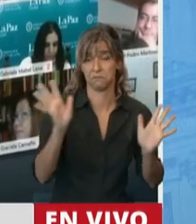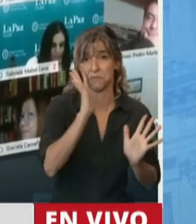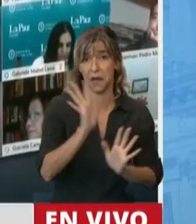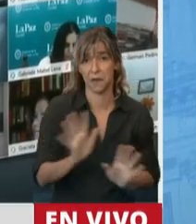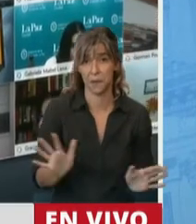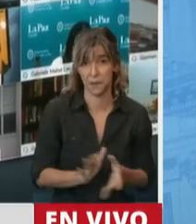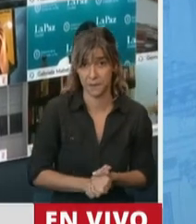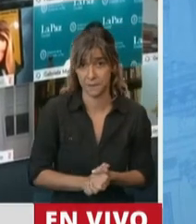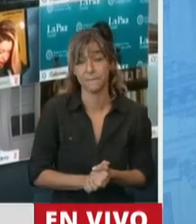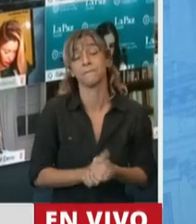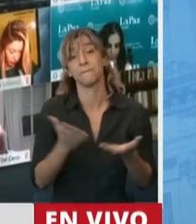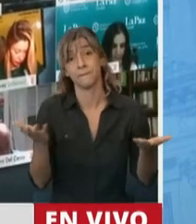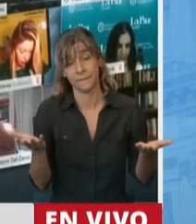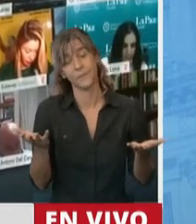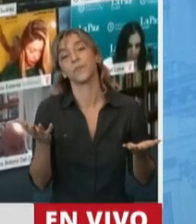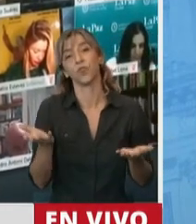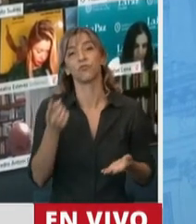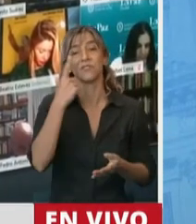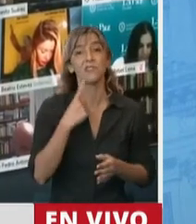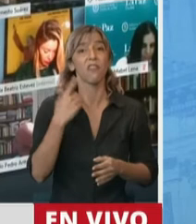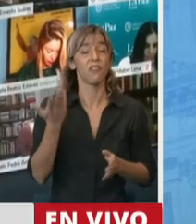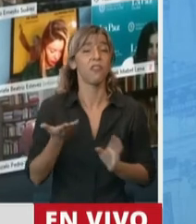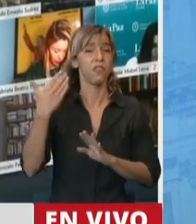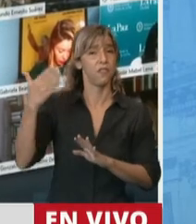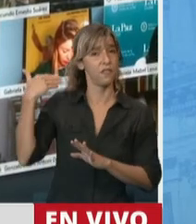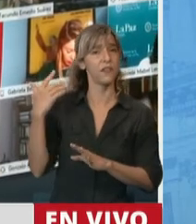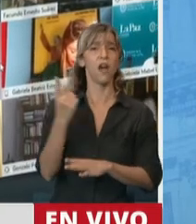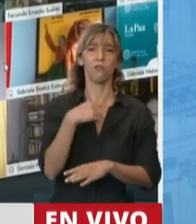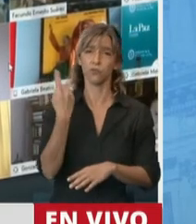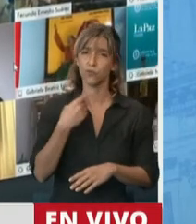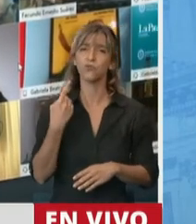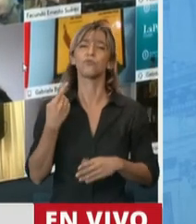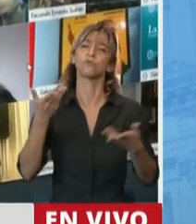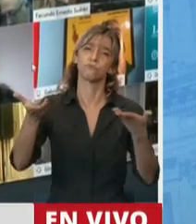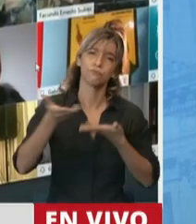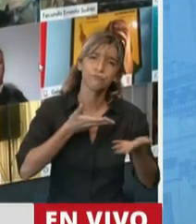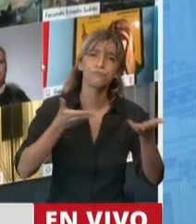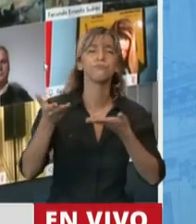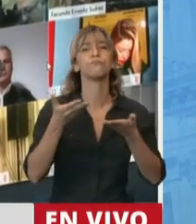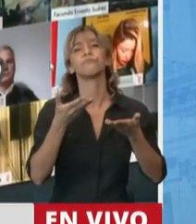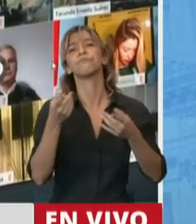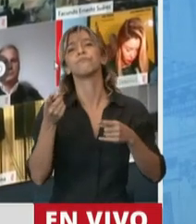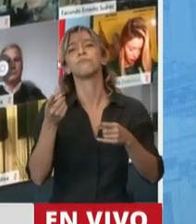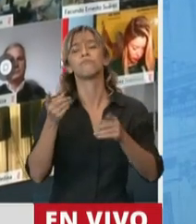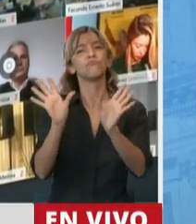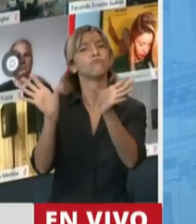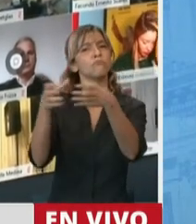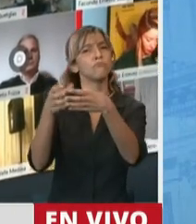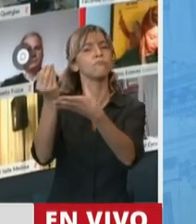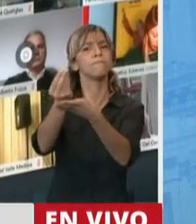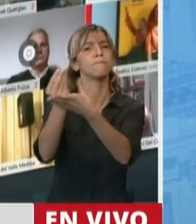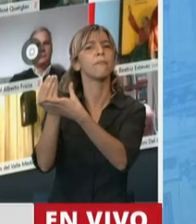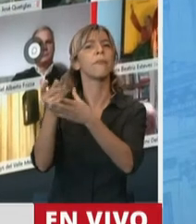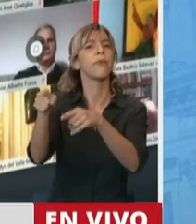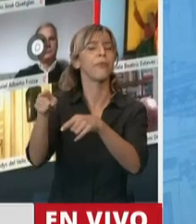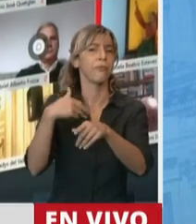perjuicio de que todos estos días hemos escuchado, efectivamente, hemos escuchado a las cámaras empresariales, como bien lo dijo